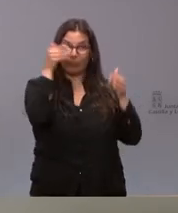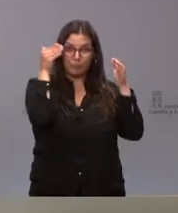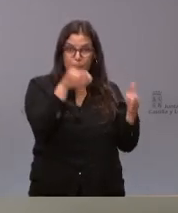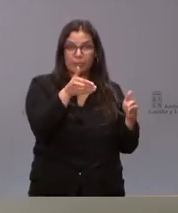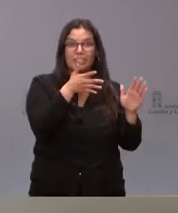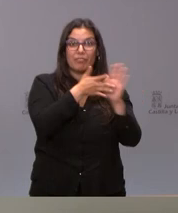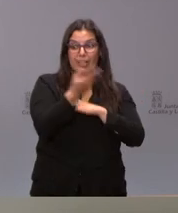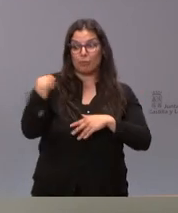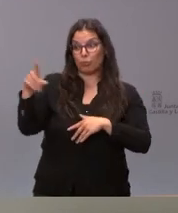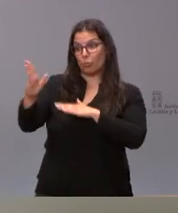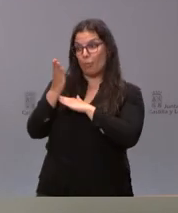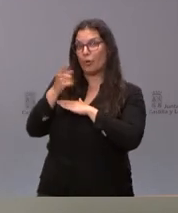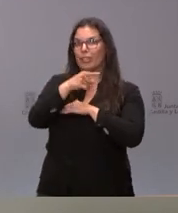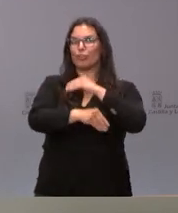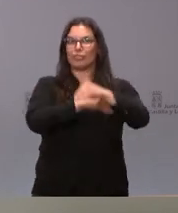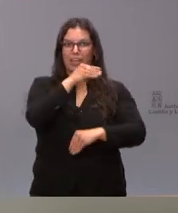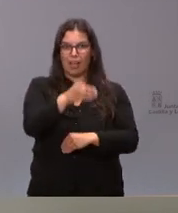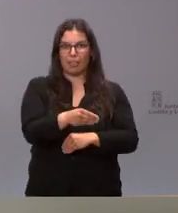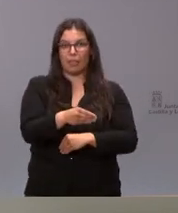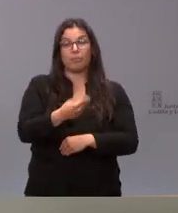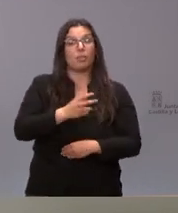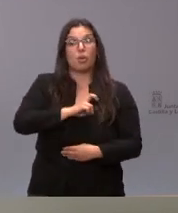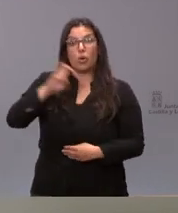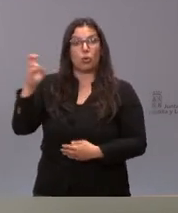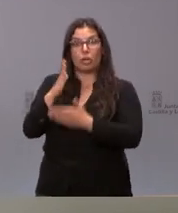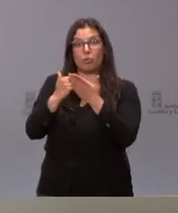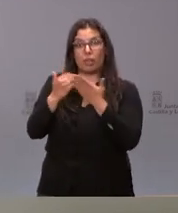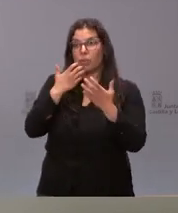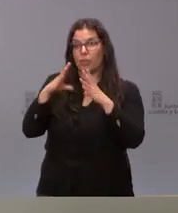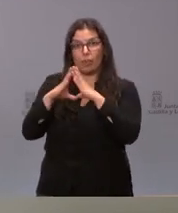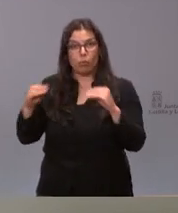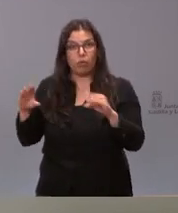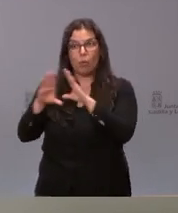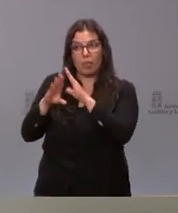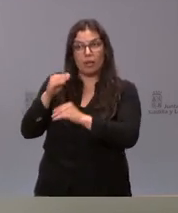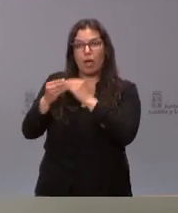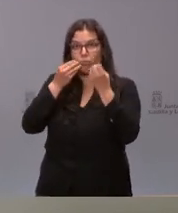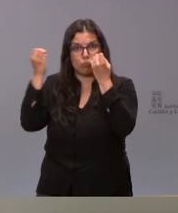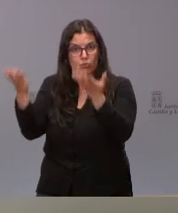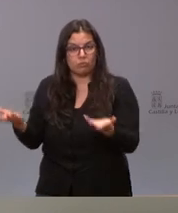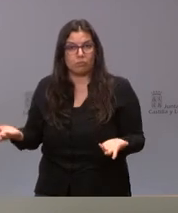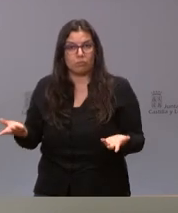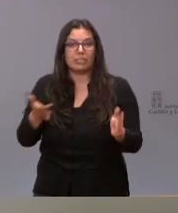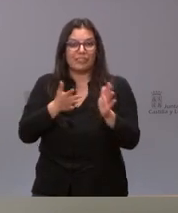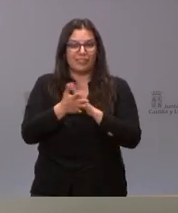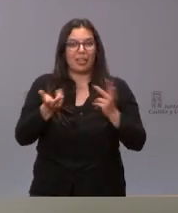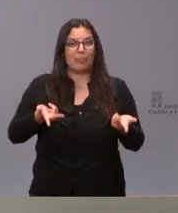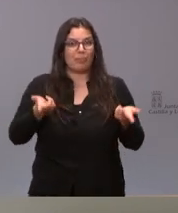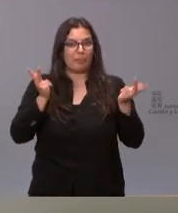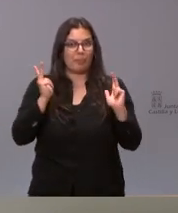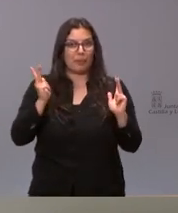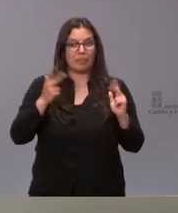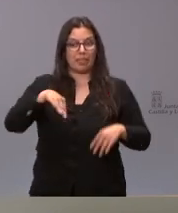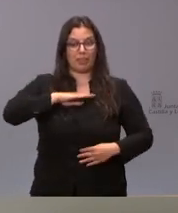ese objetivo que usted plantea y que es loable también en el caso de Andalucía y de Madrid que es permitir actuar en la